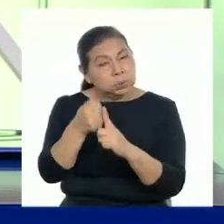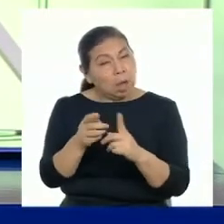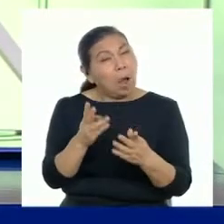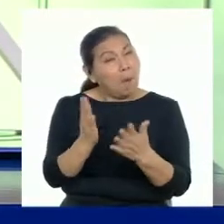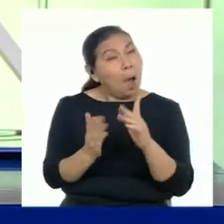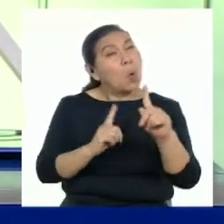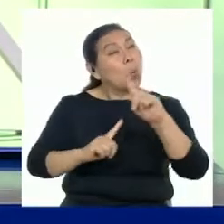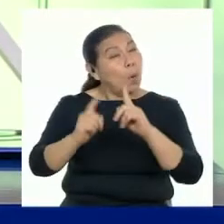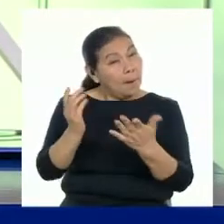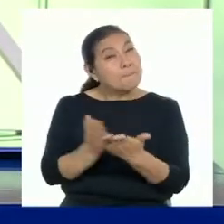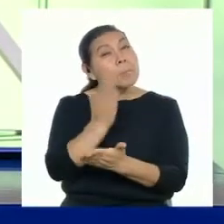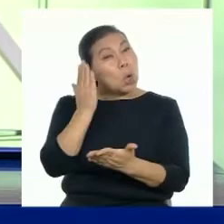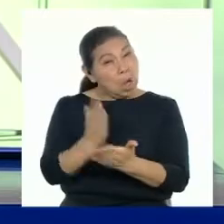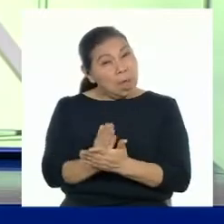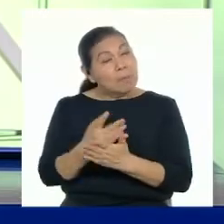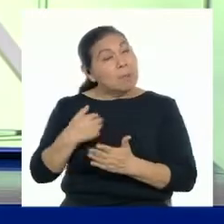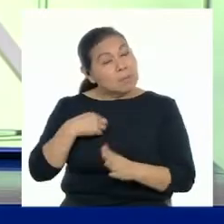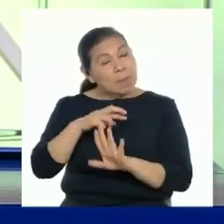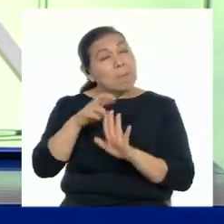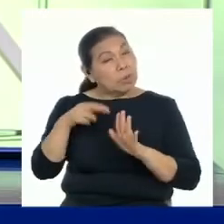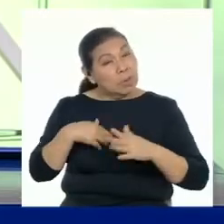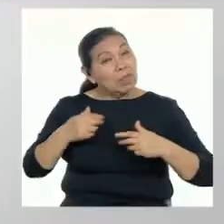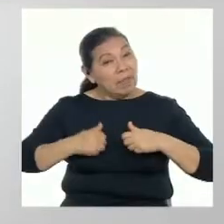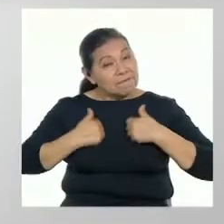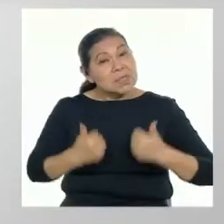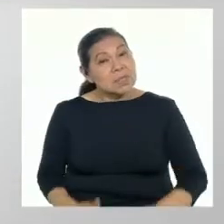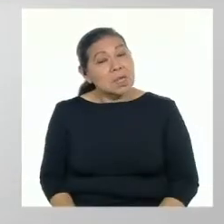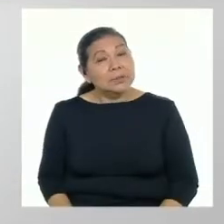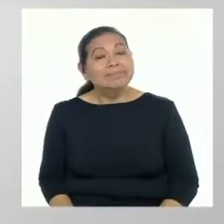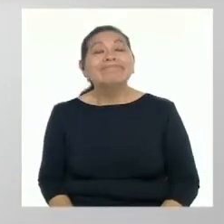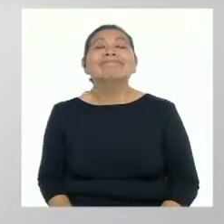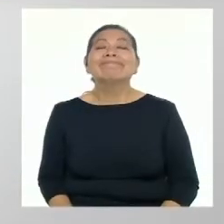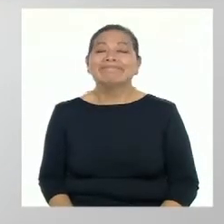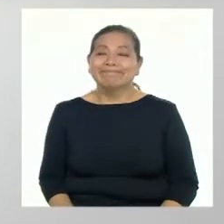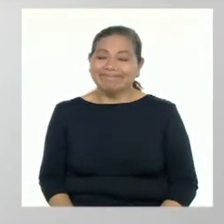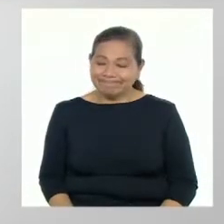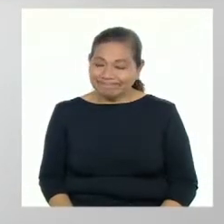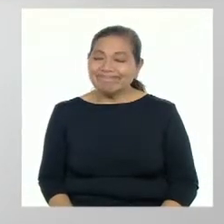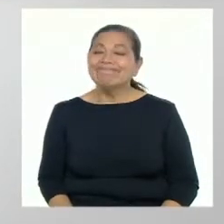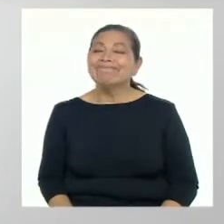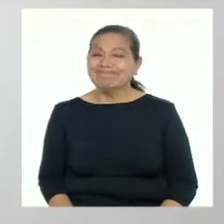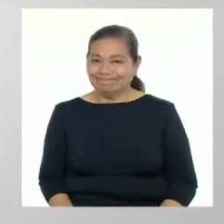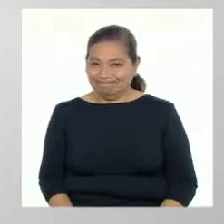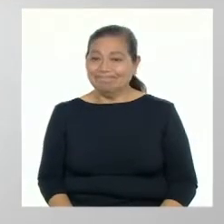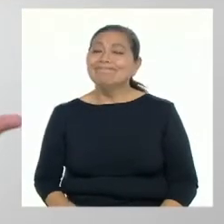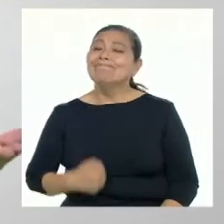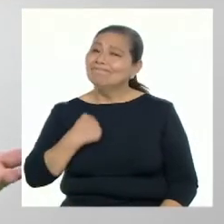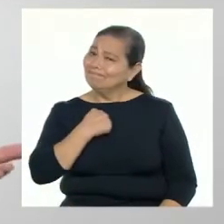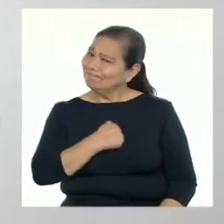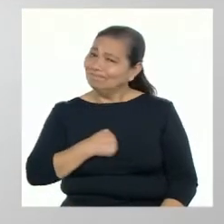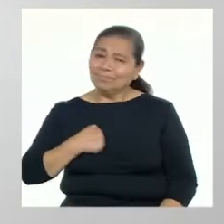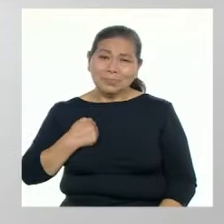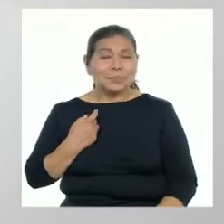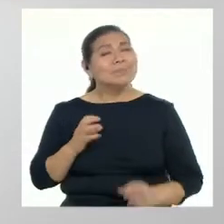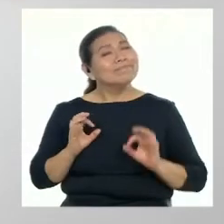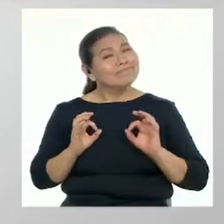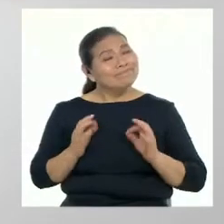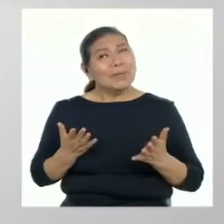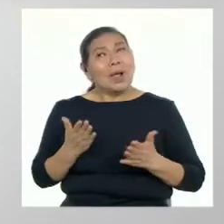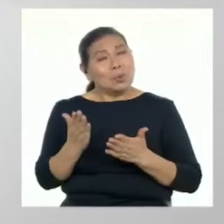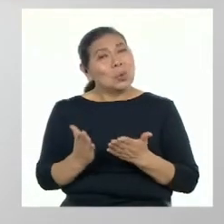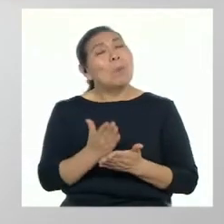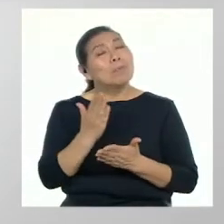o situaciones que puedan afectar nuestro proyecto de vida? Lamentablemente, sí. Existen riesgos y